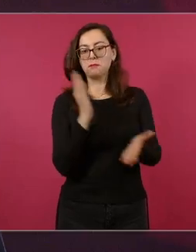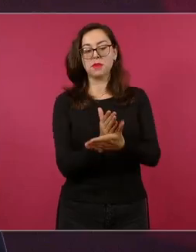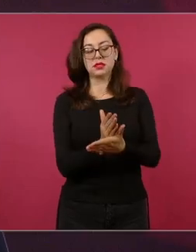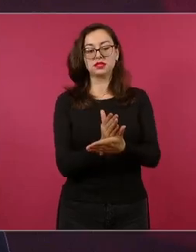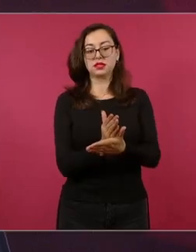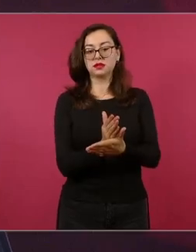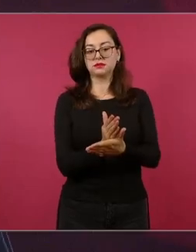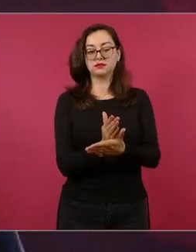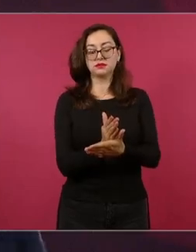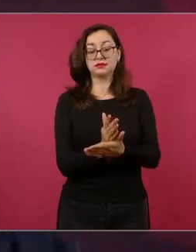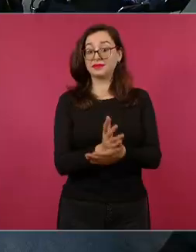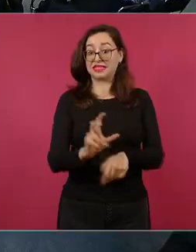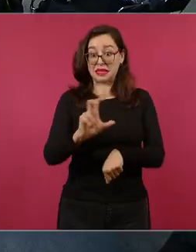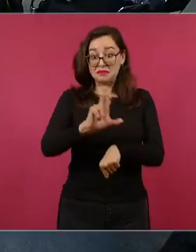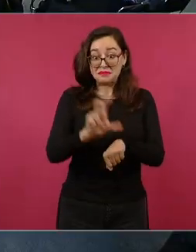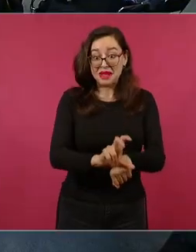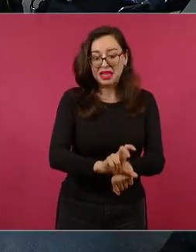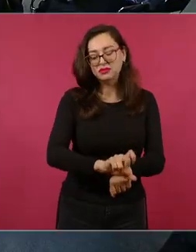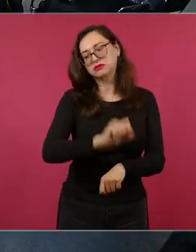ni machismo